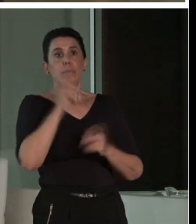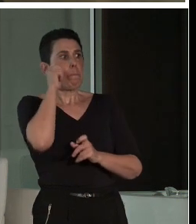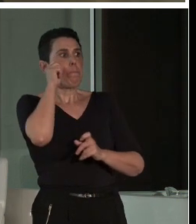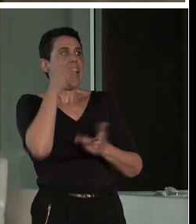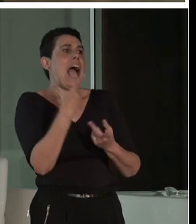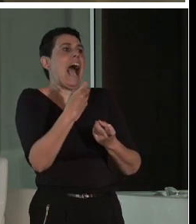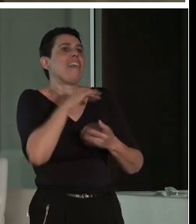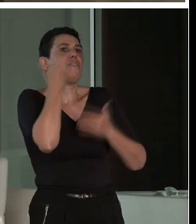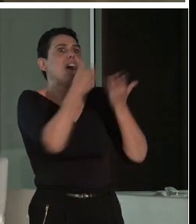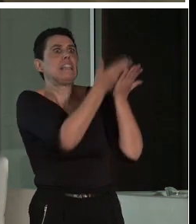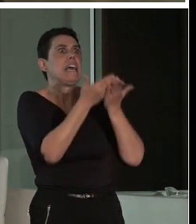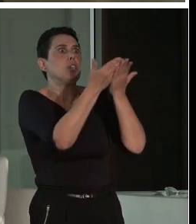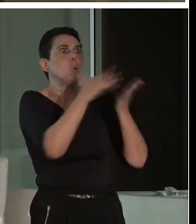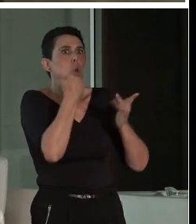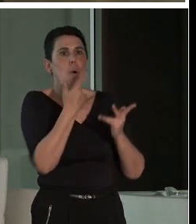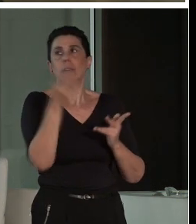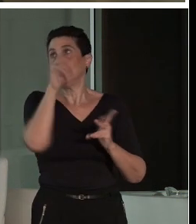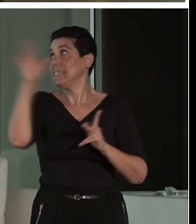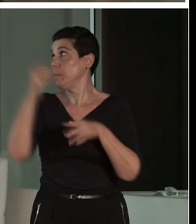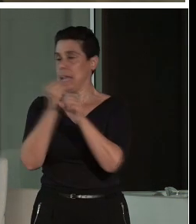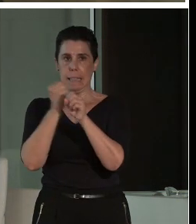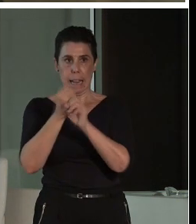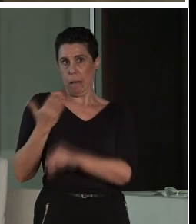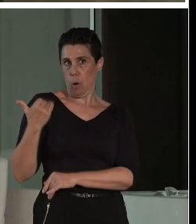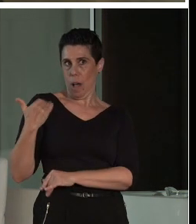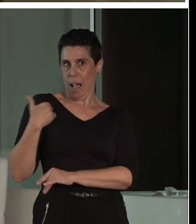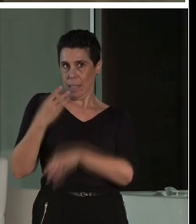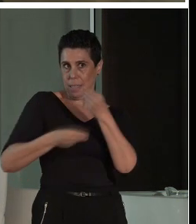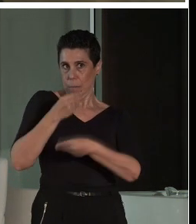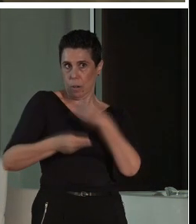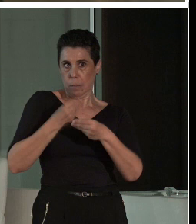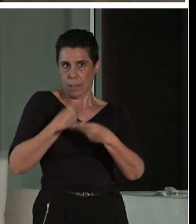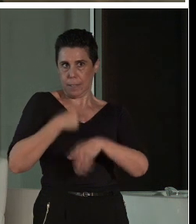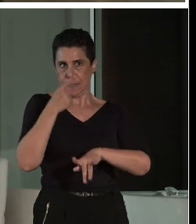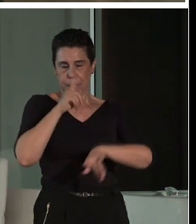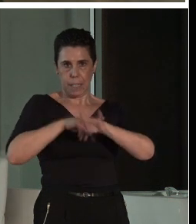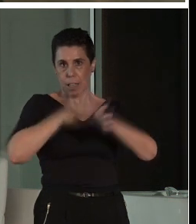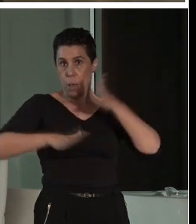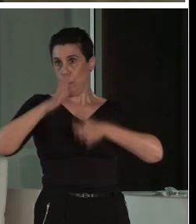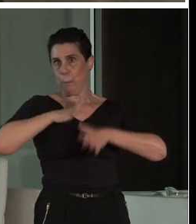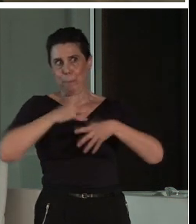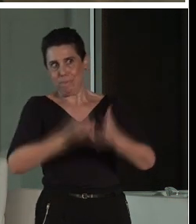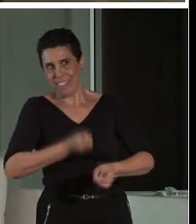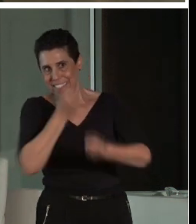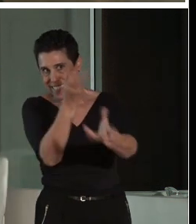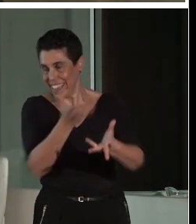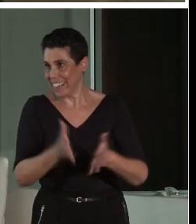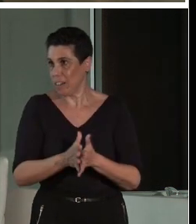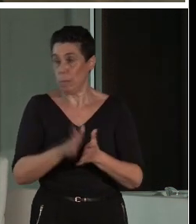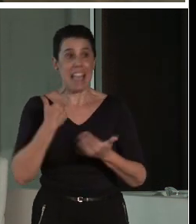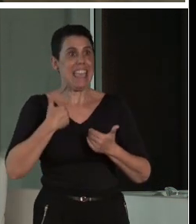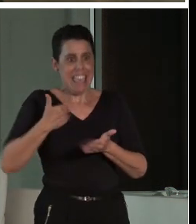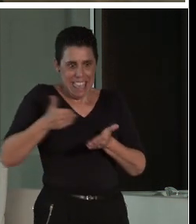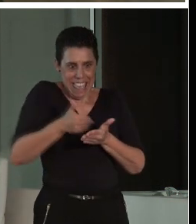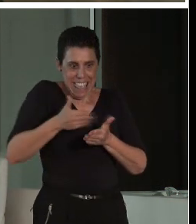a cabo en los últimos años. No me da tiempo de contaros, pero vamos a abrir en nada